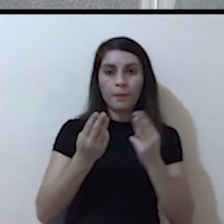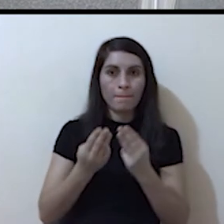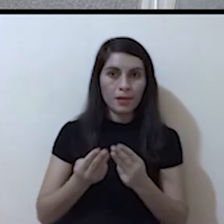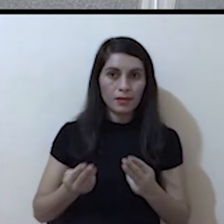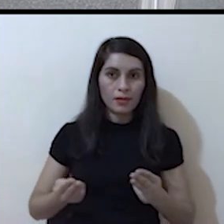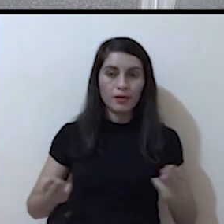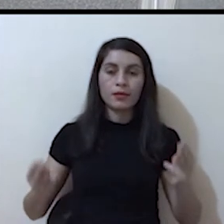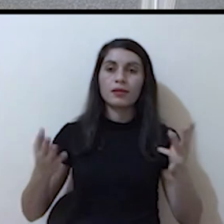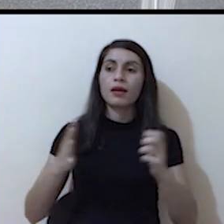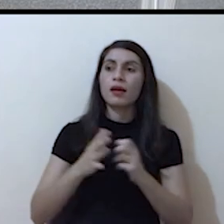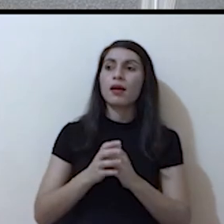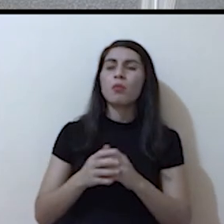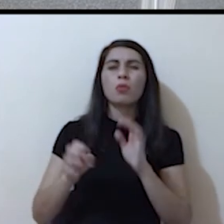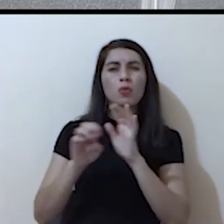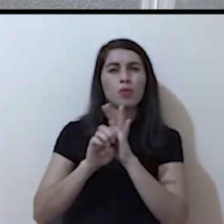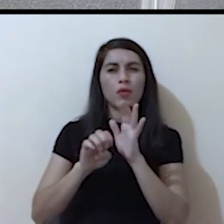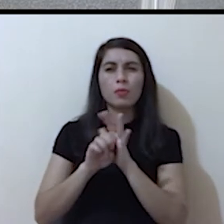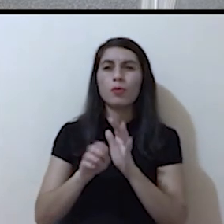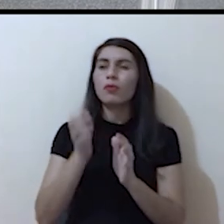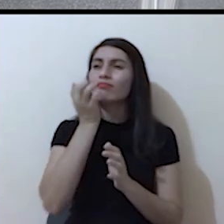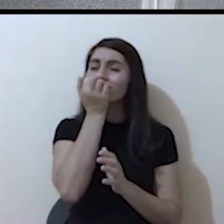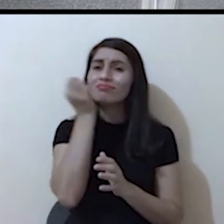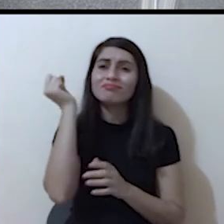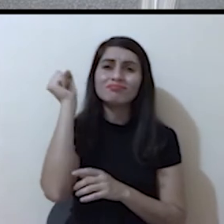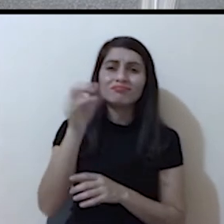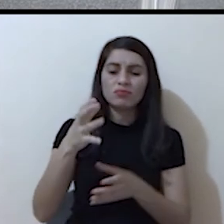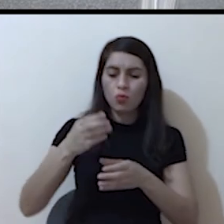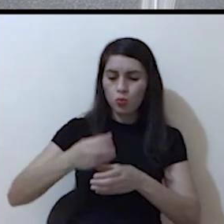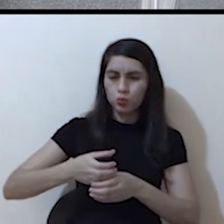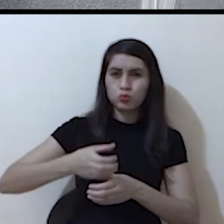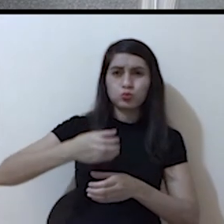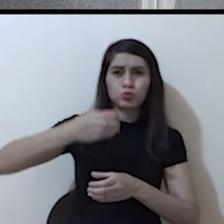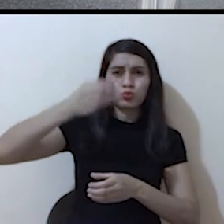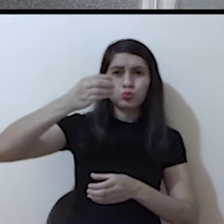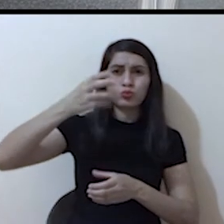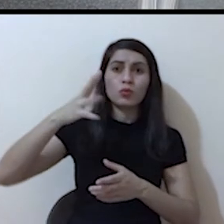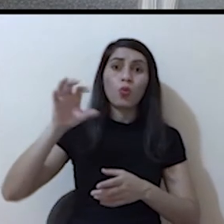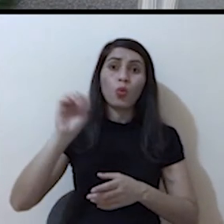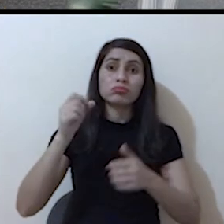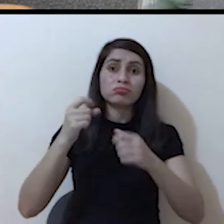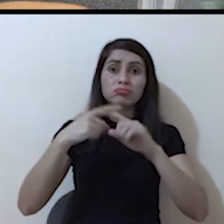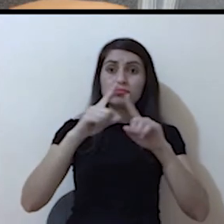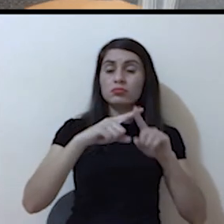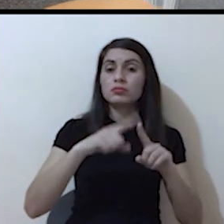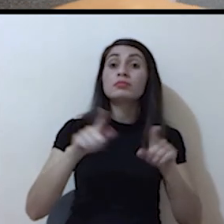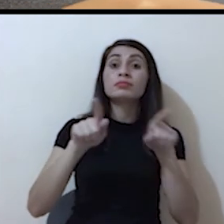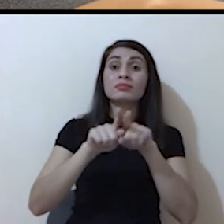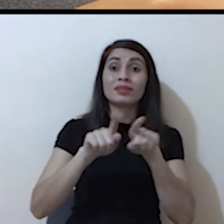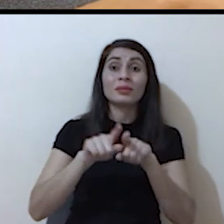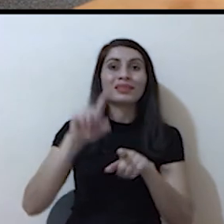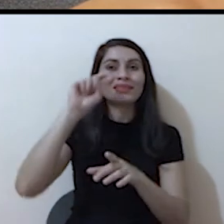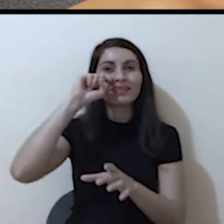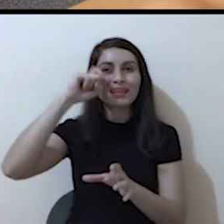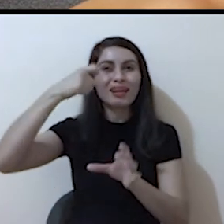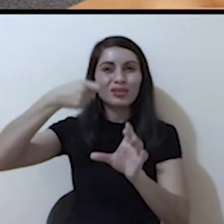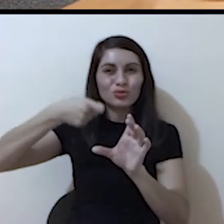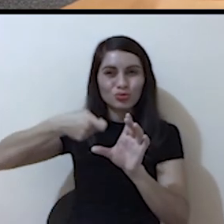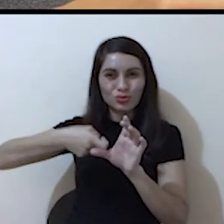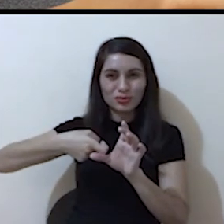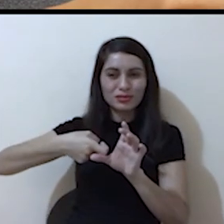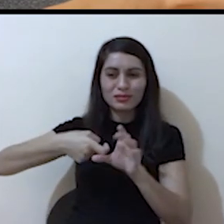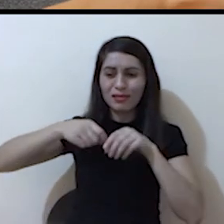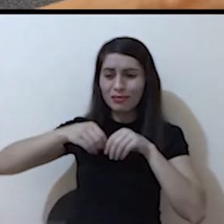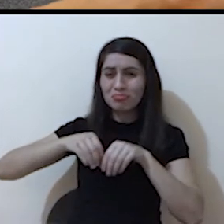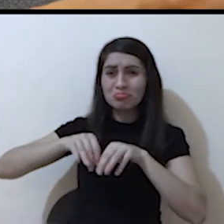depositamos como basura, botes, también existen los derrames de petróleo en el océano.